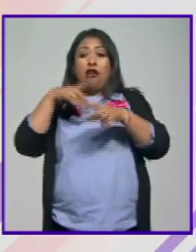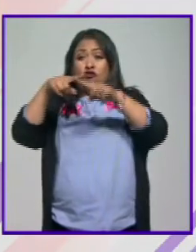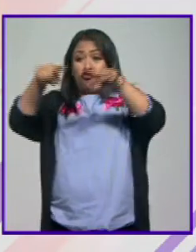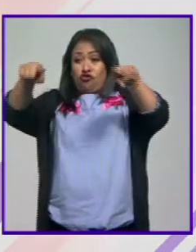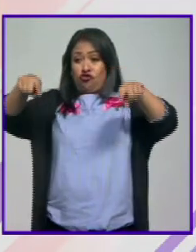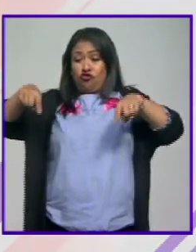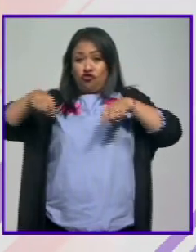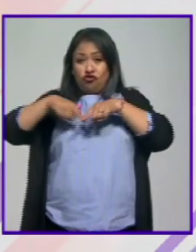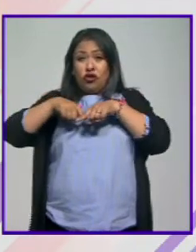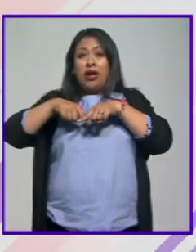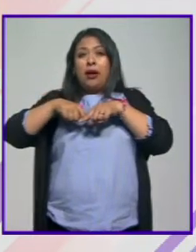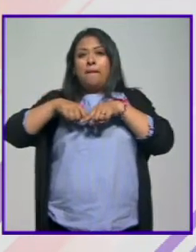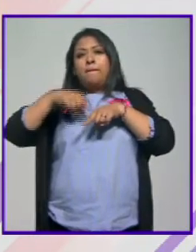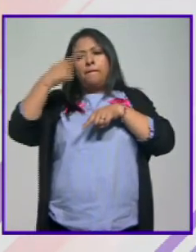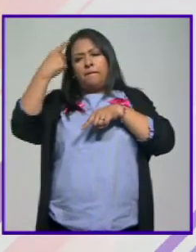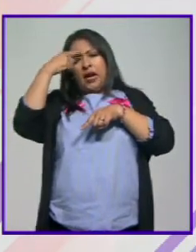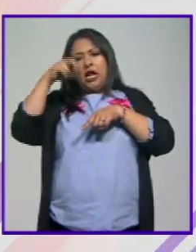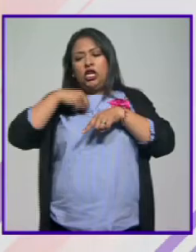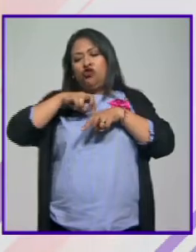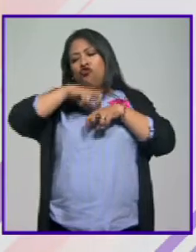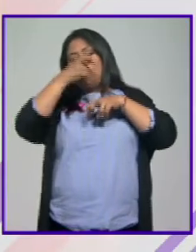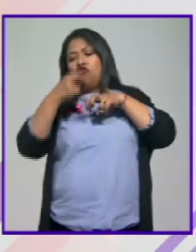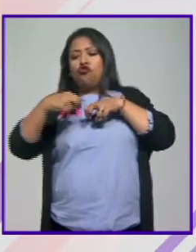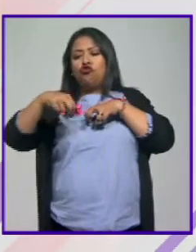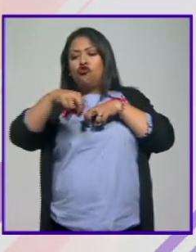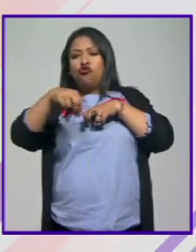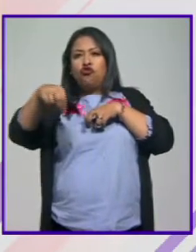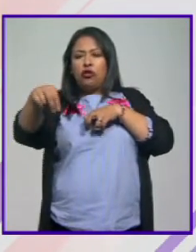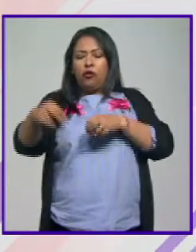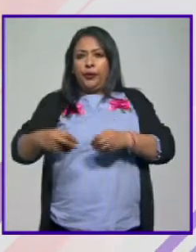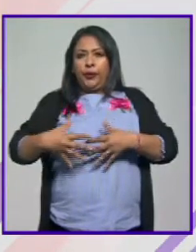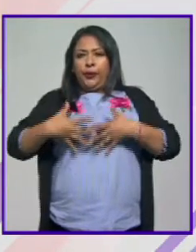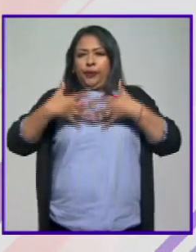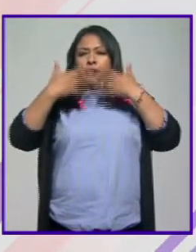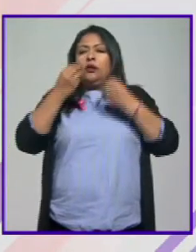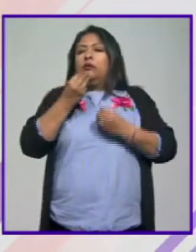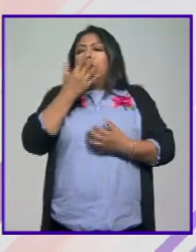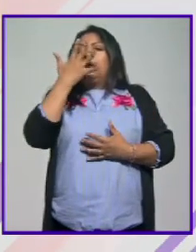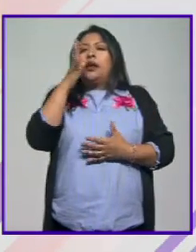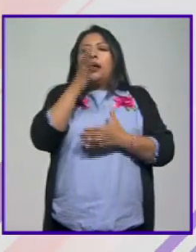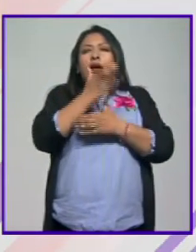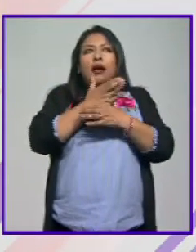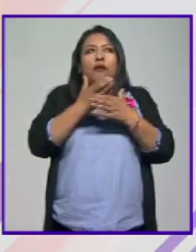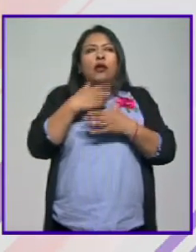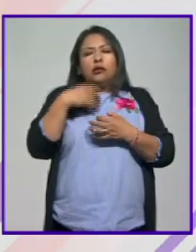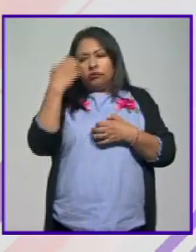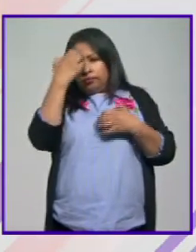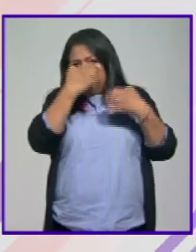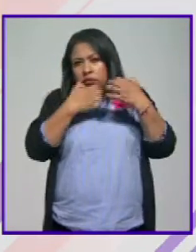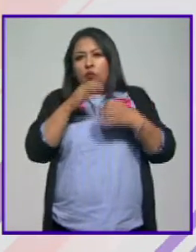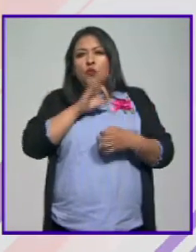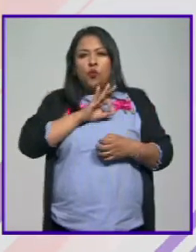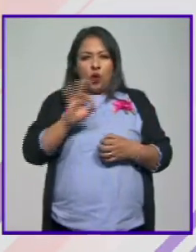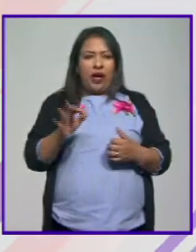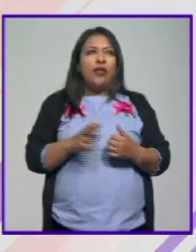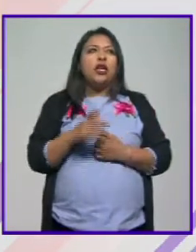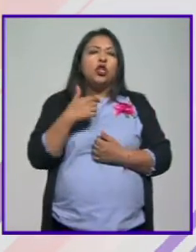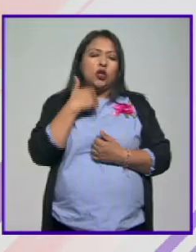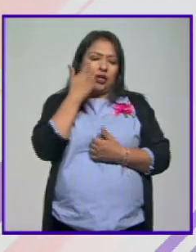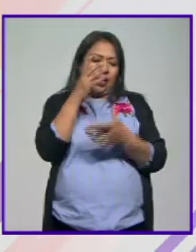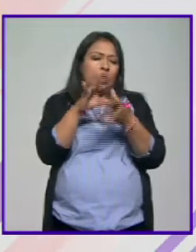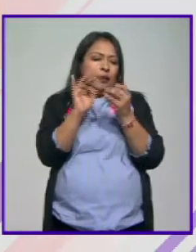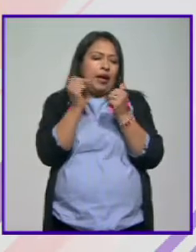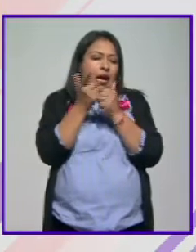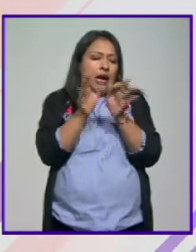café tostado para que los niños puedan pasar por ahí puedan estar impregnándose del café y bueno puedan estar revisando yo si quiero comentar algo que es